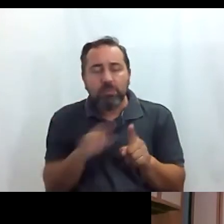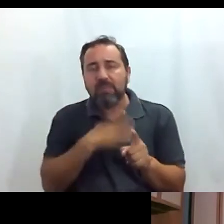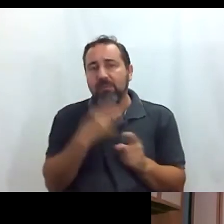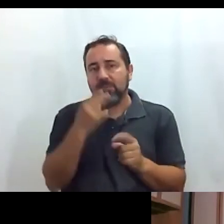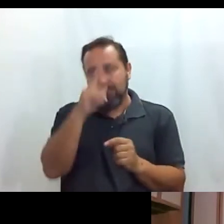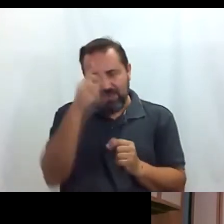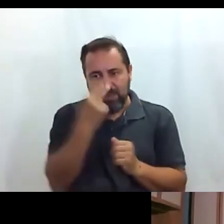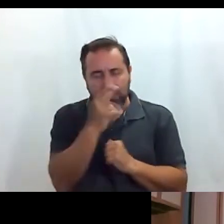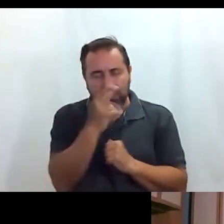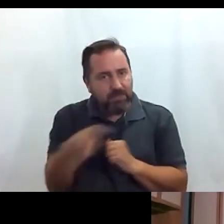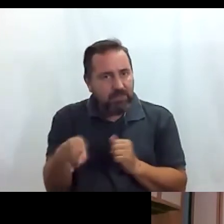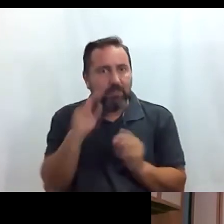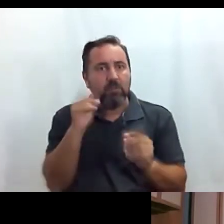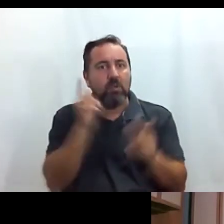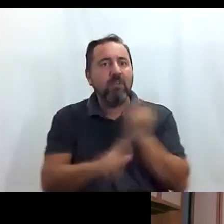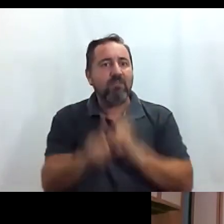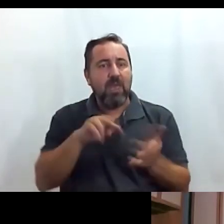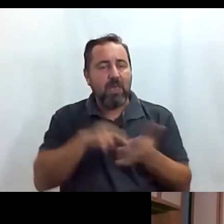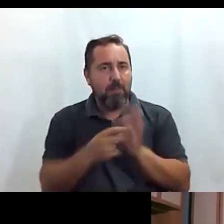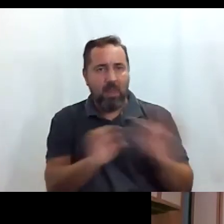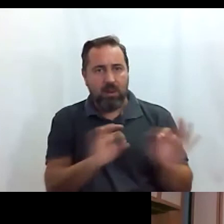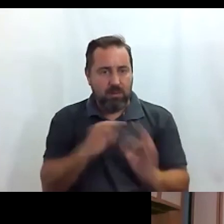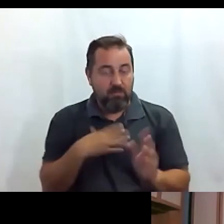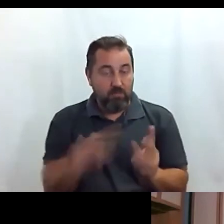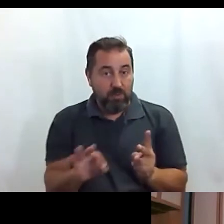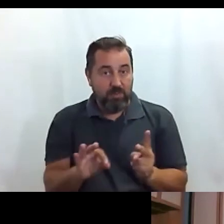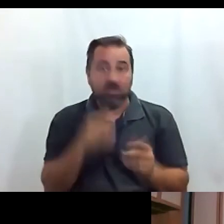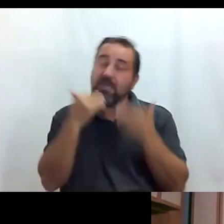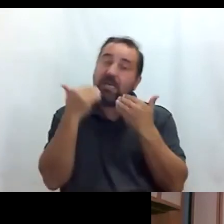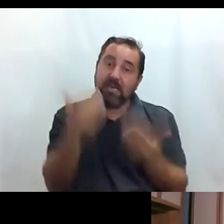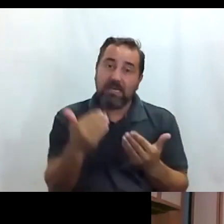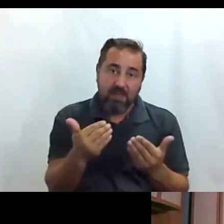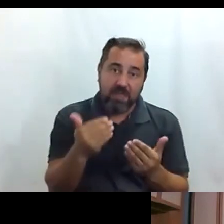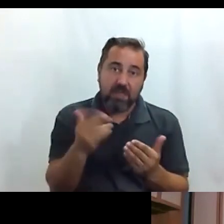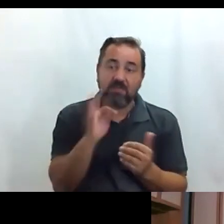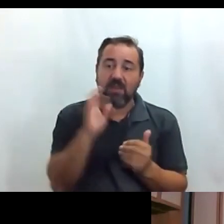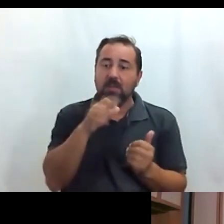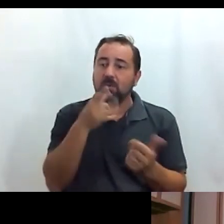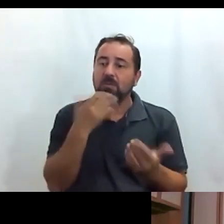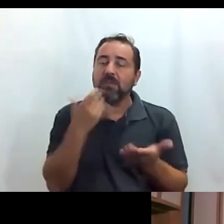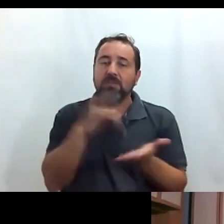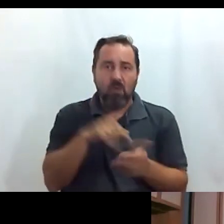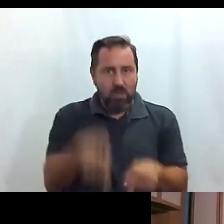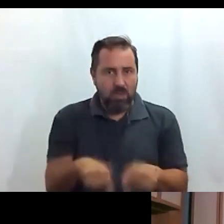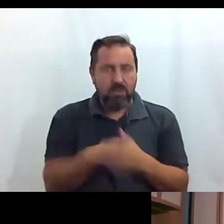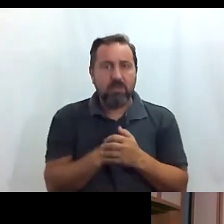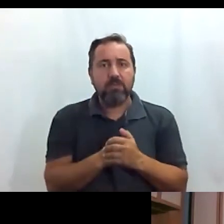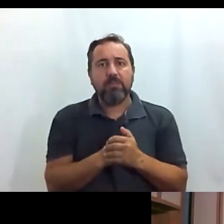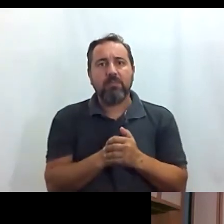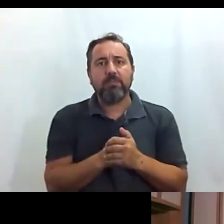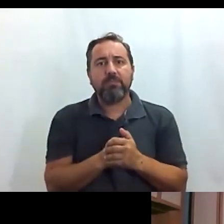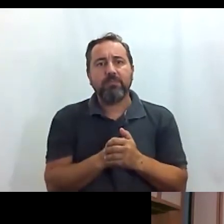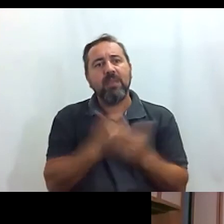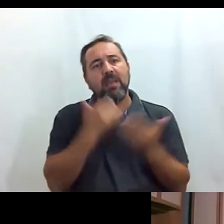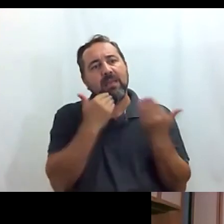y que puedan planificar su viaje entonces gracias Valentín por estar aquí también gracias Tatiana